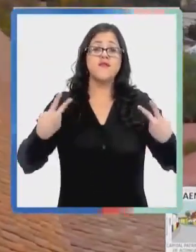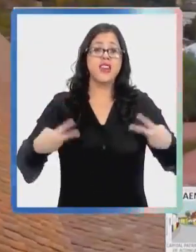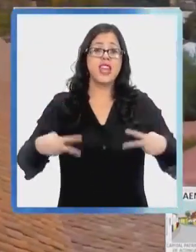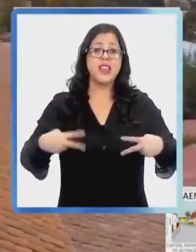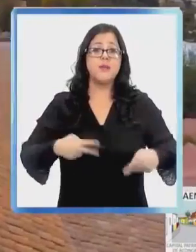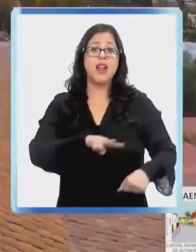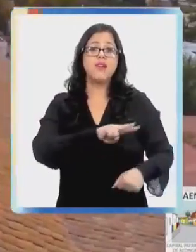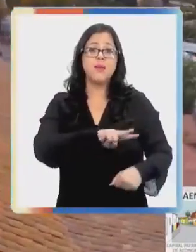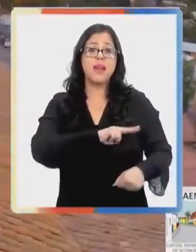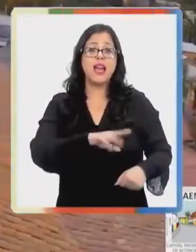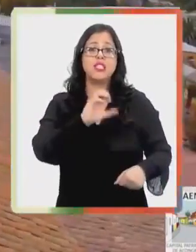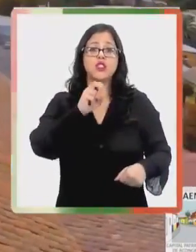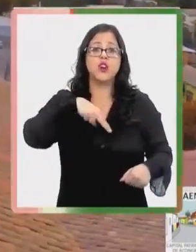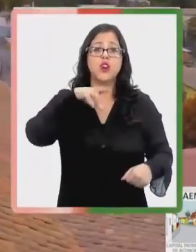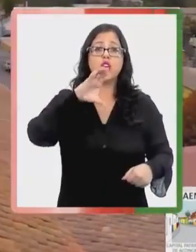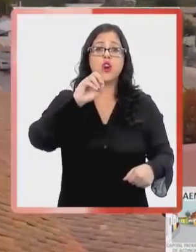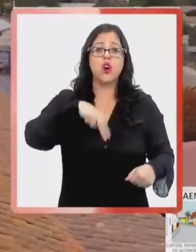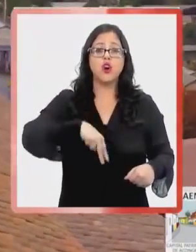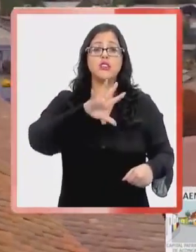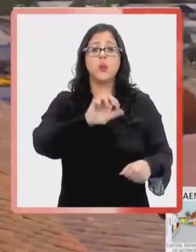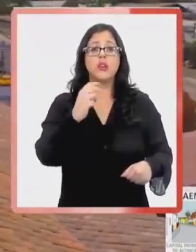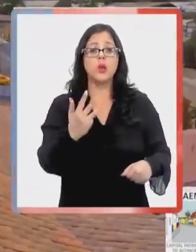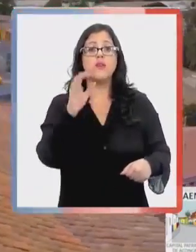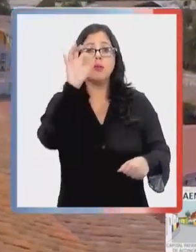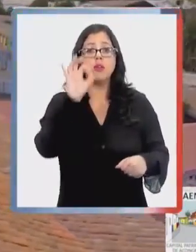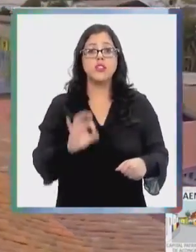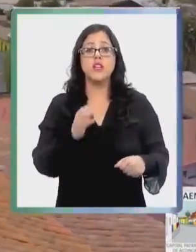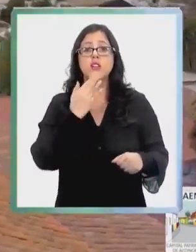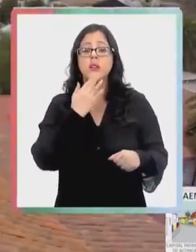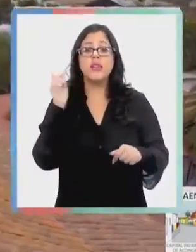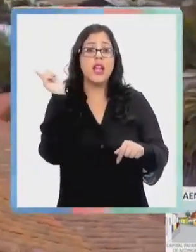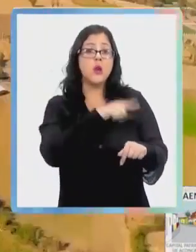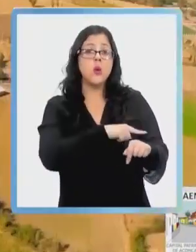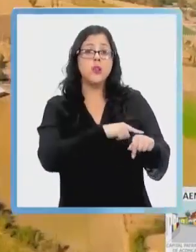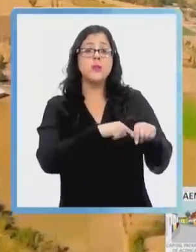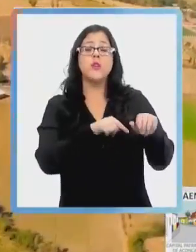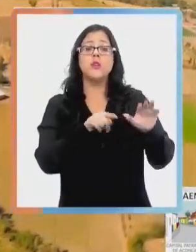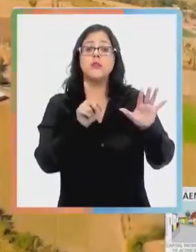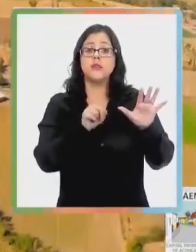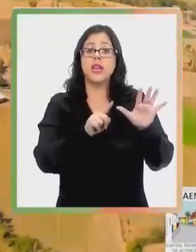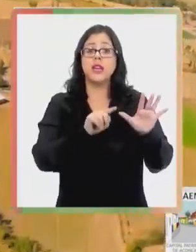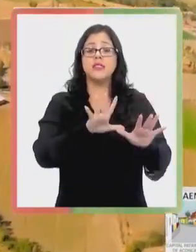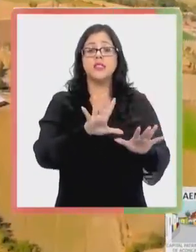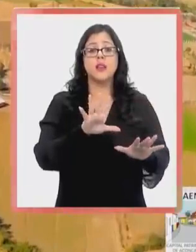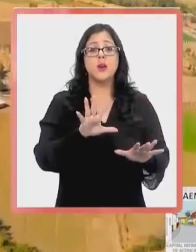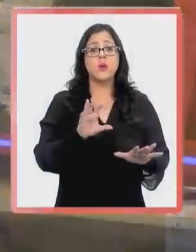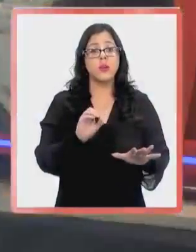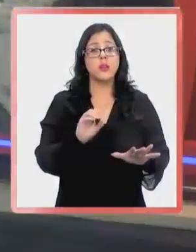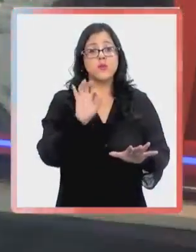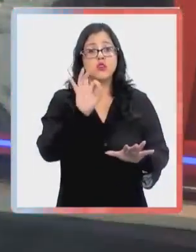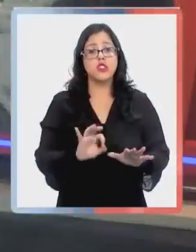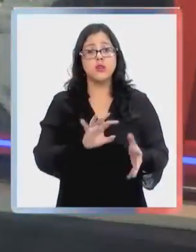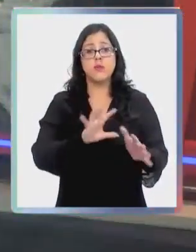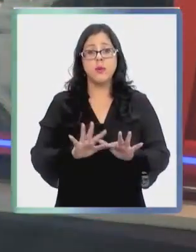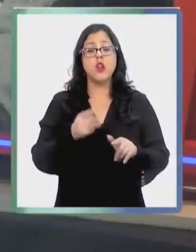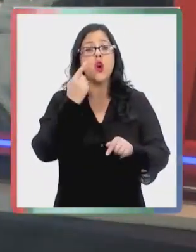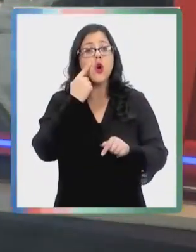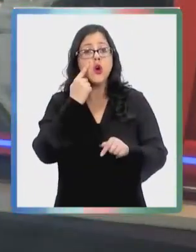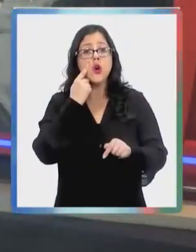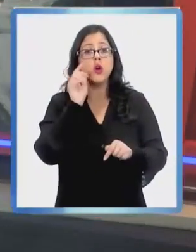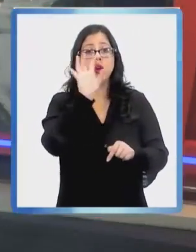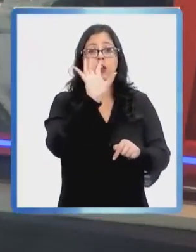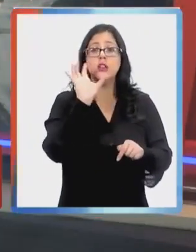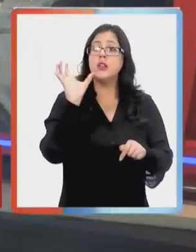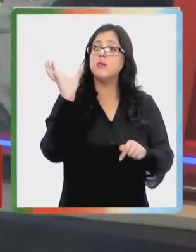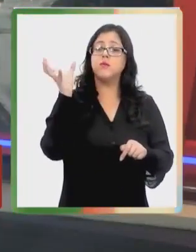Concon con un 51% y finaliza el litoral de Los Poetas con un 45%. Y al cerrar, atención,